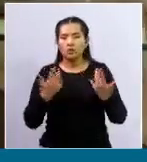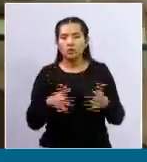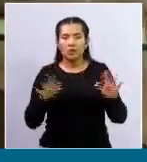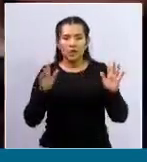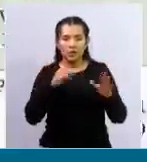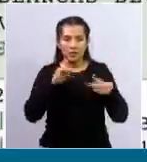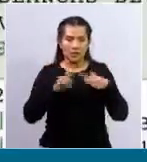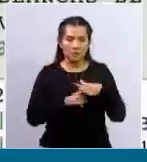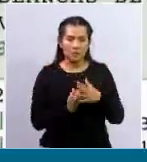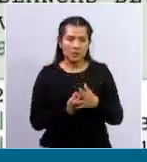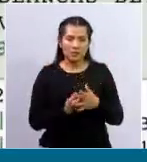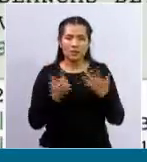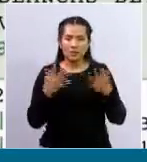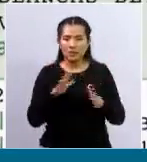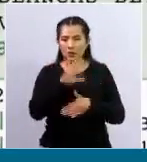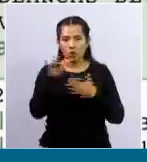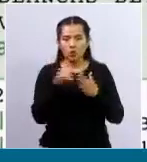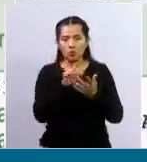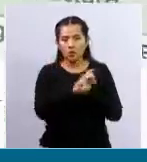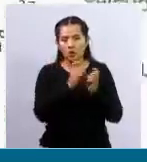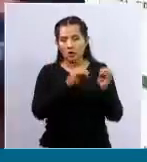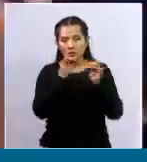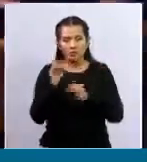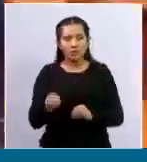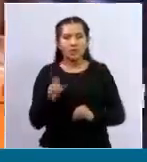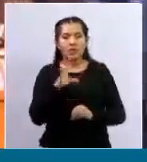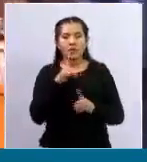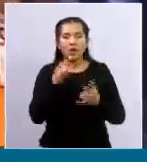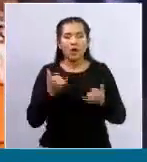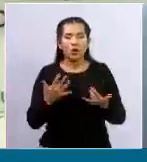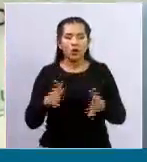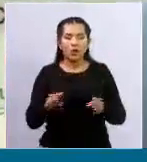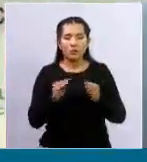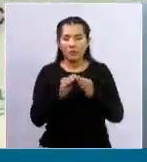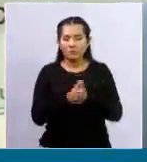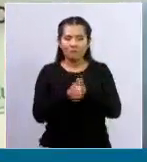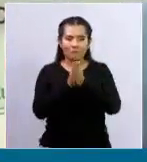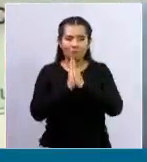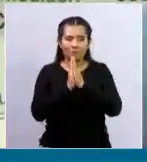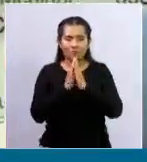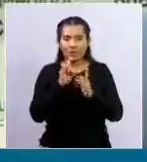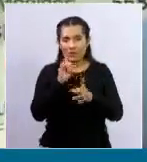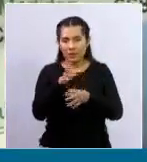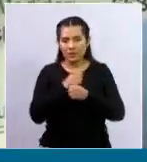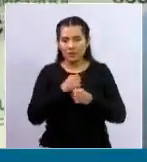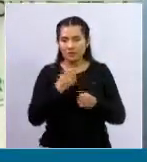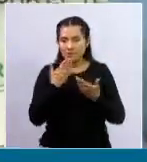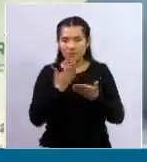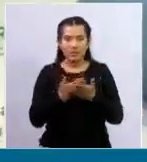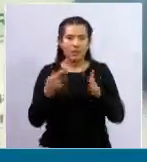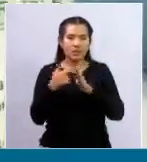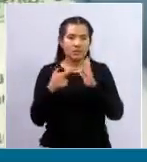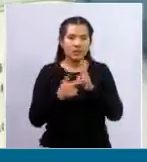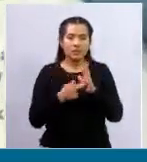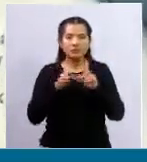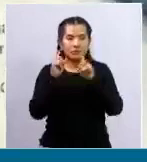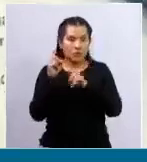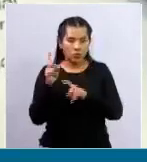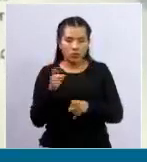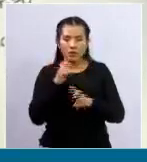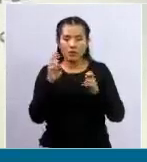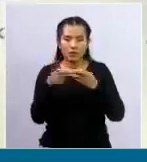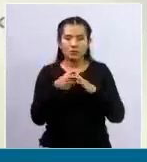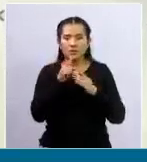han sido ya migrados, van a empezar a recibir, si es que han sido registrados, la factura